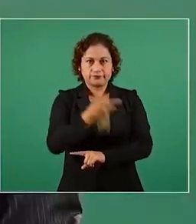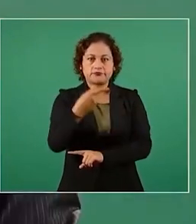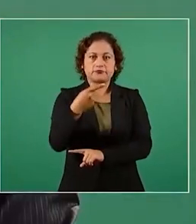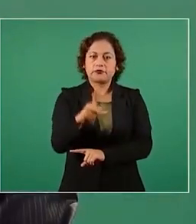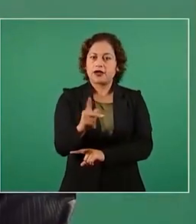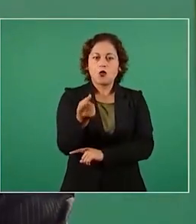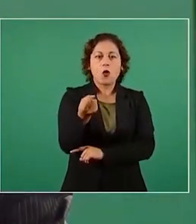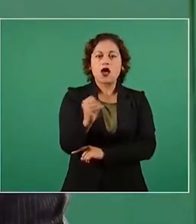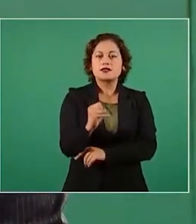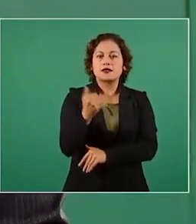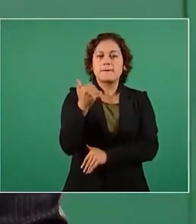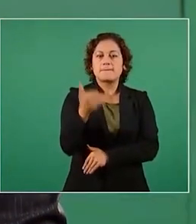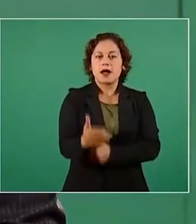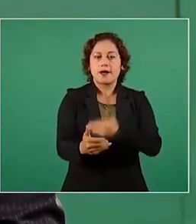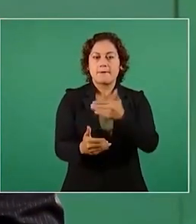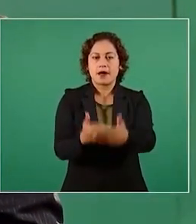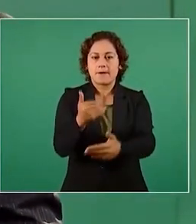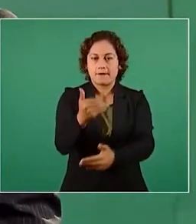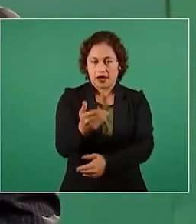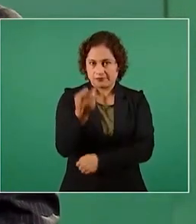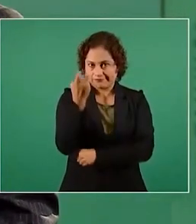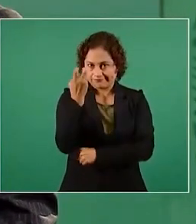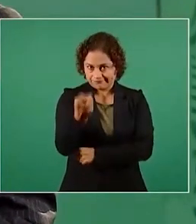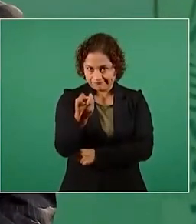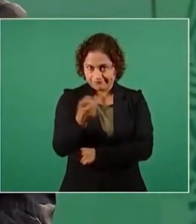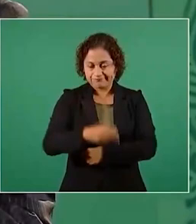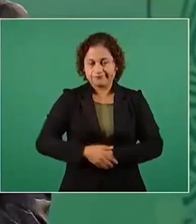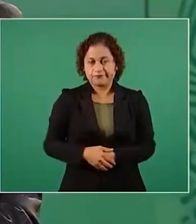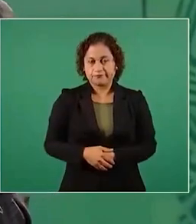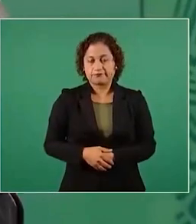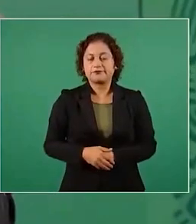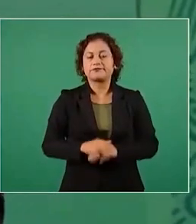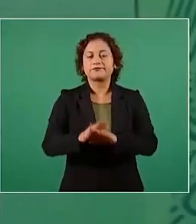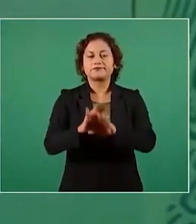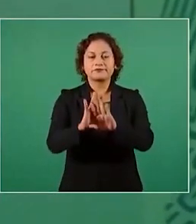en eso de todas formas